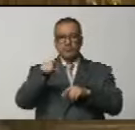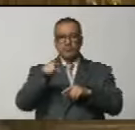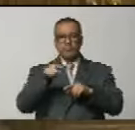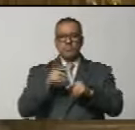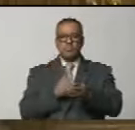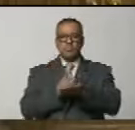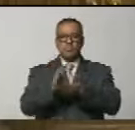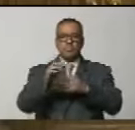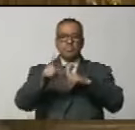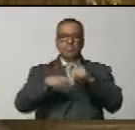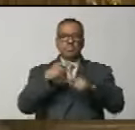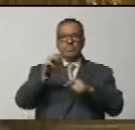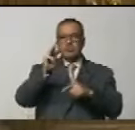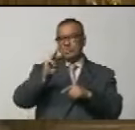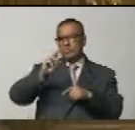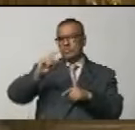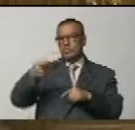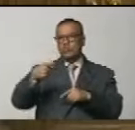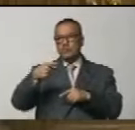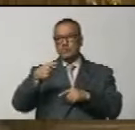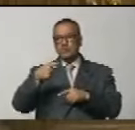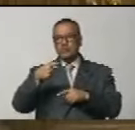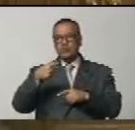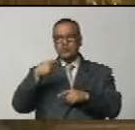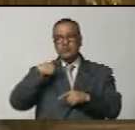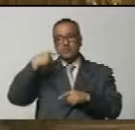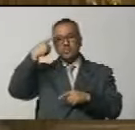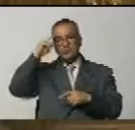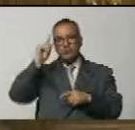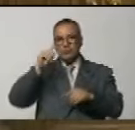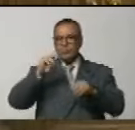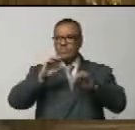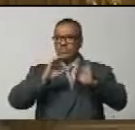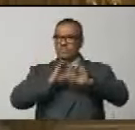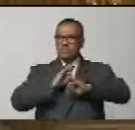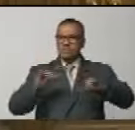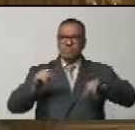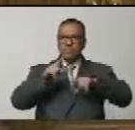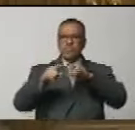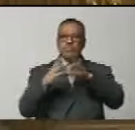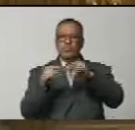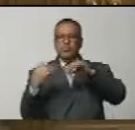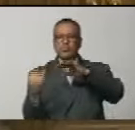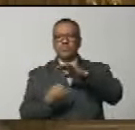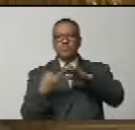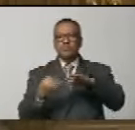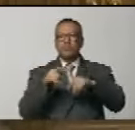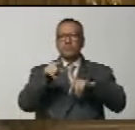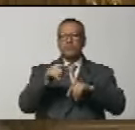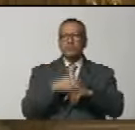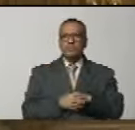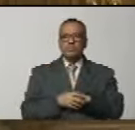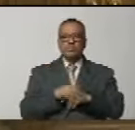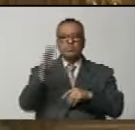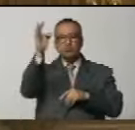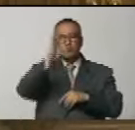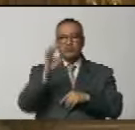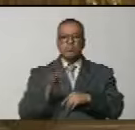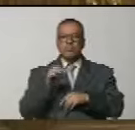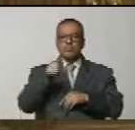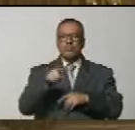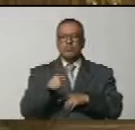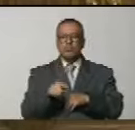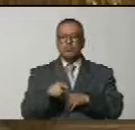neoliberalismo de Boris Yeltsin llegó incluso casi a desarticular las instituciones de la federación,